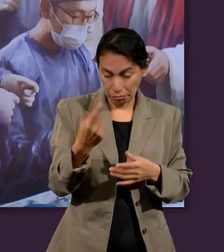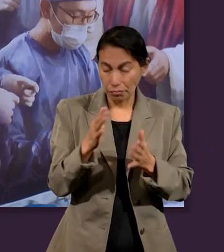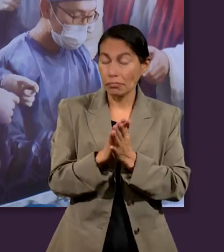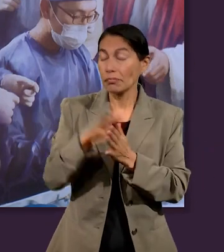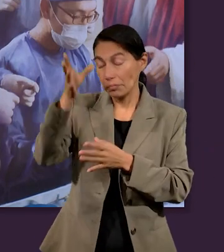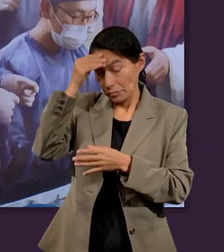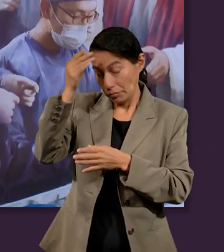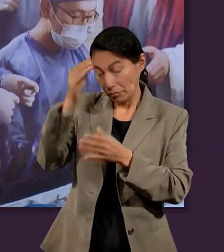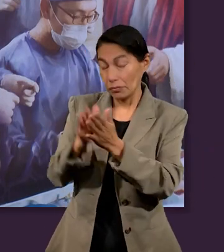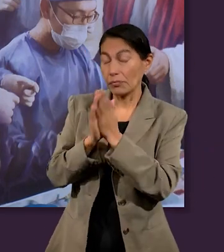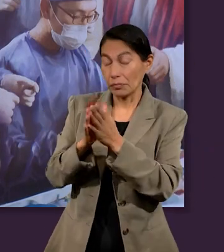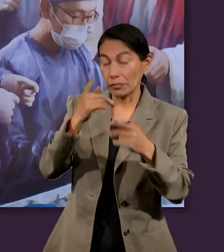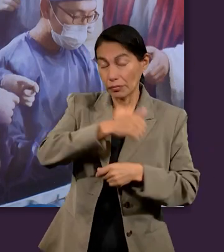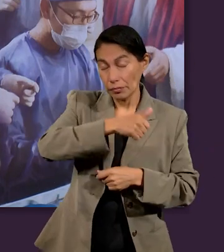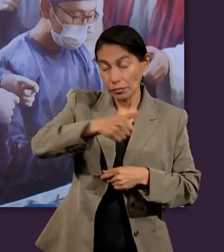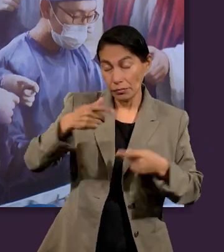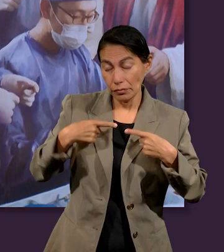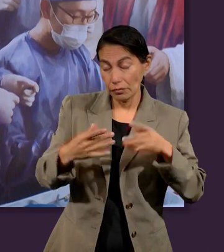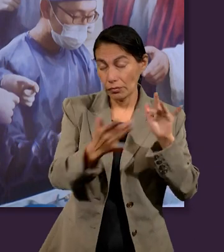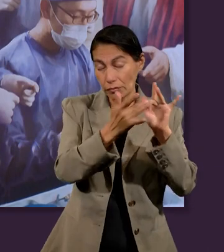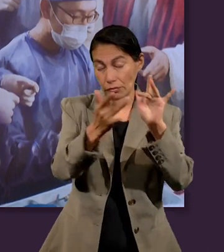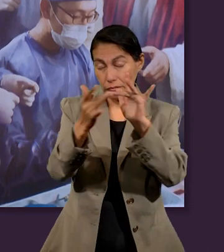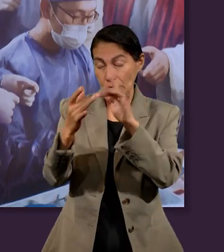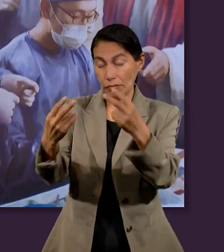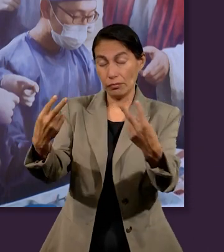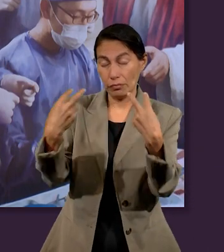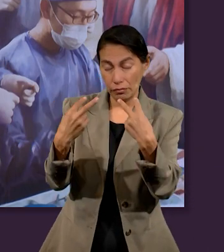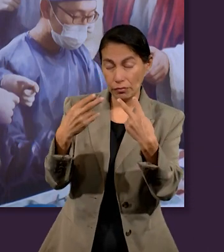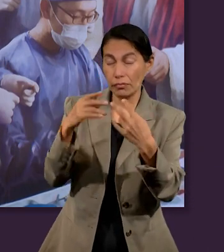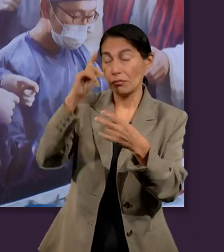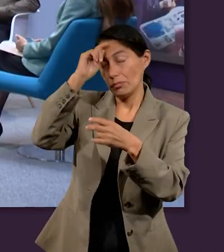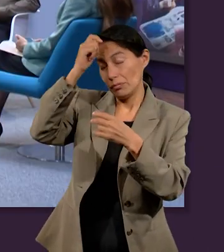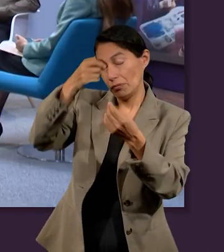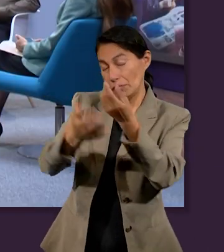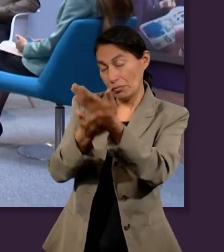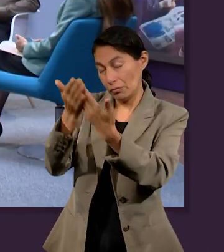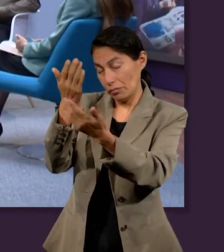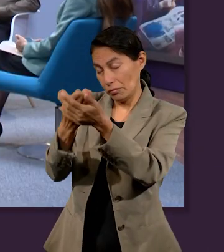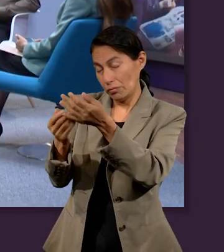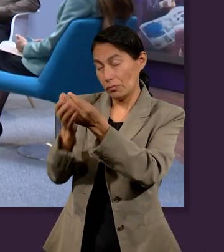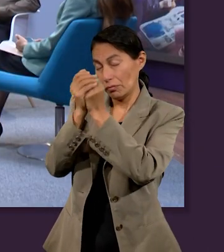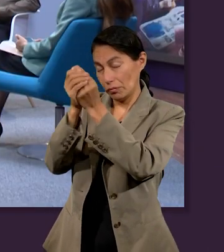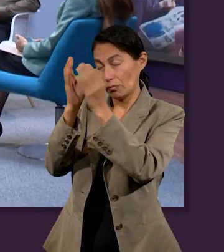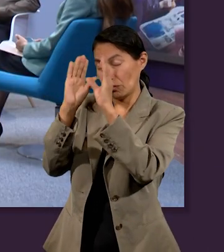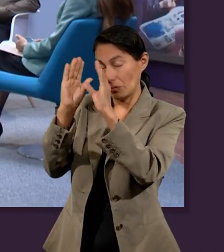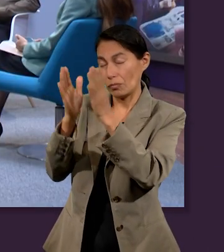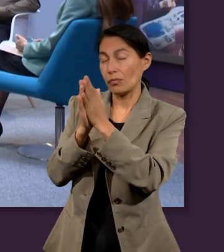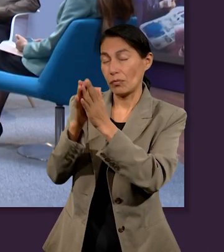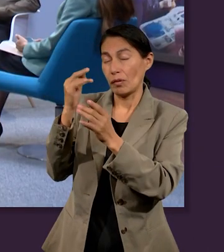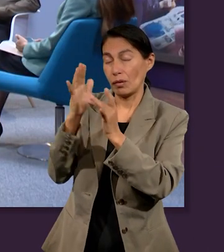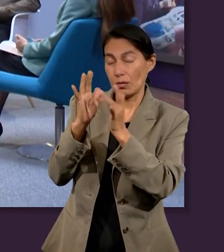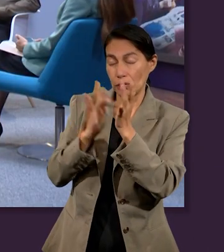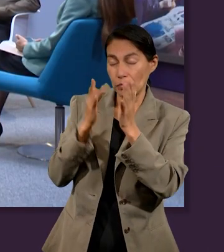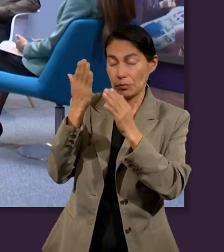una de las personas que nos están mirando en tus manos. En el nombre de tu Hijo amado Jesús. Amén.